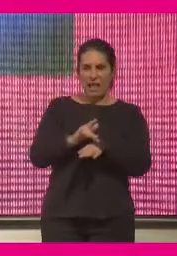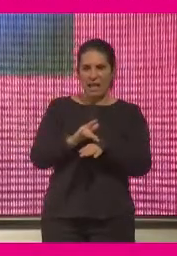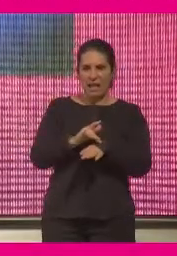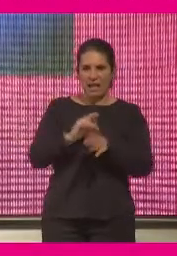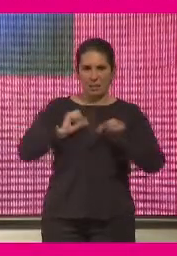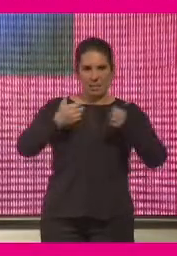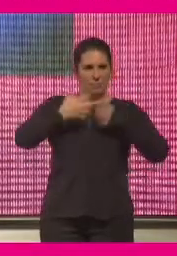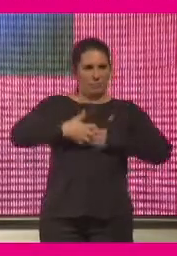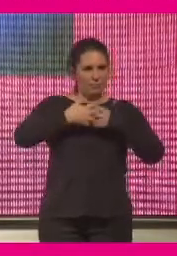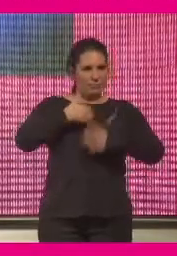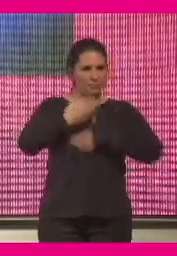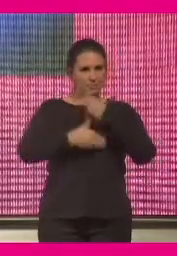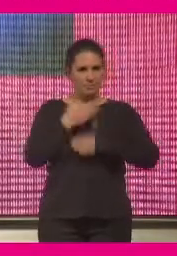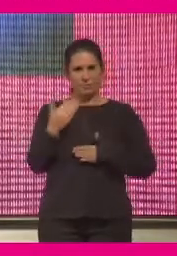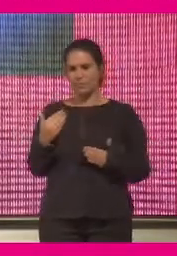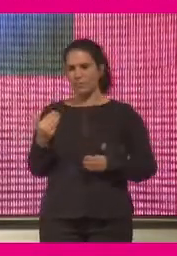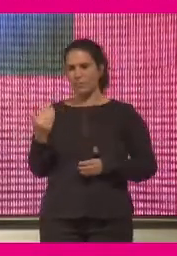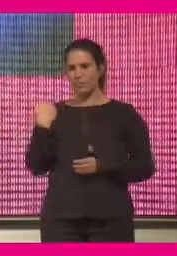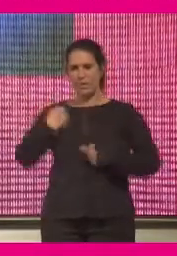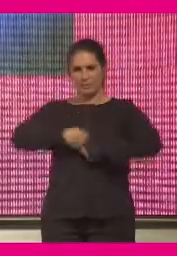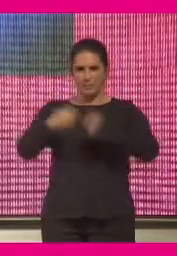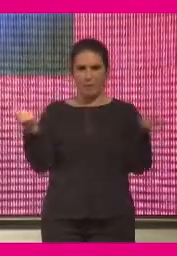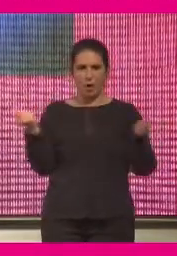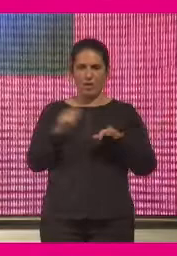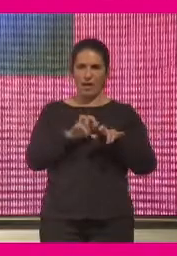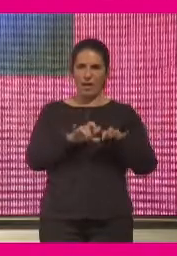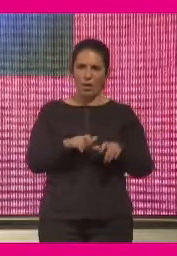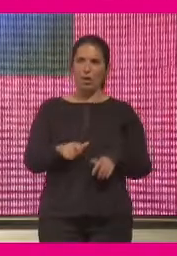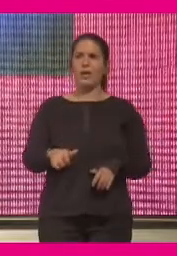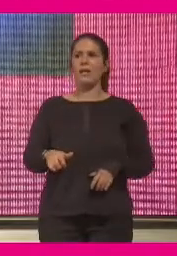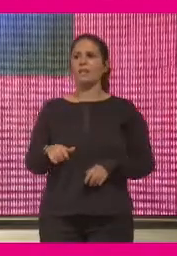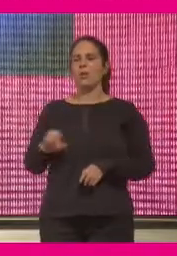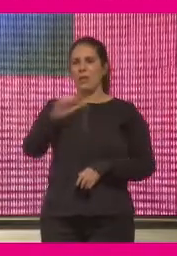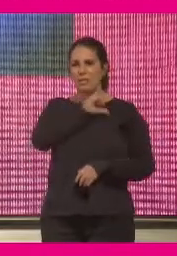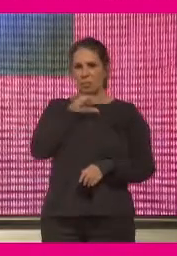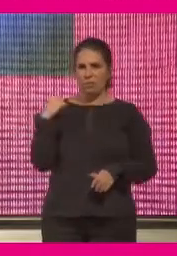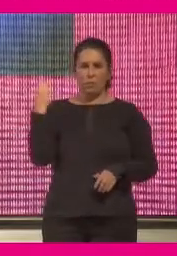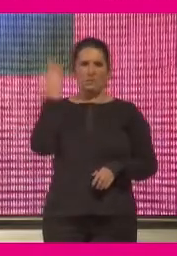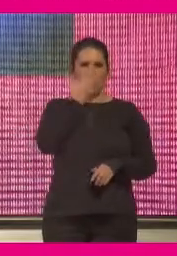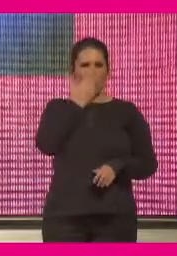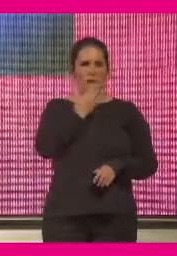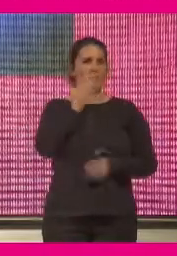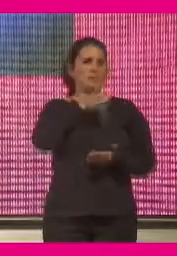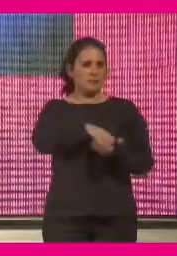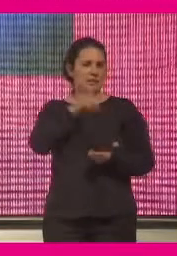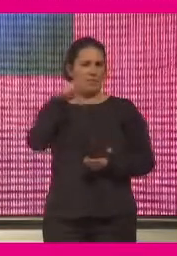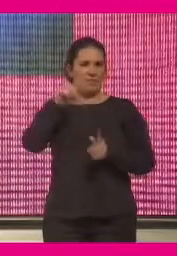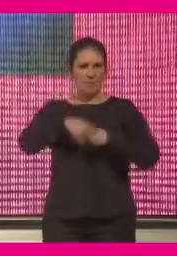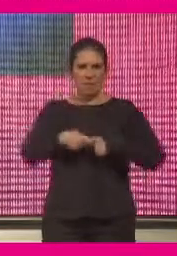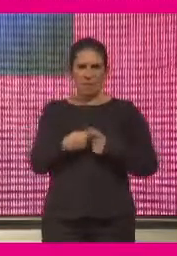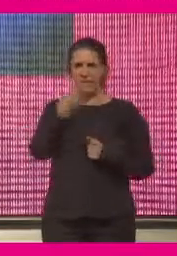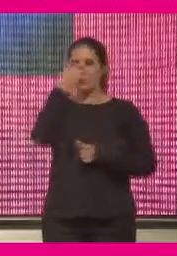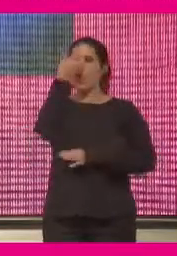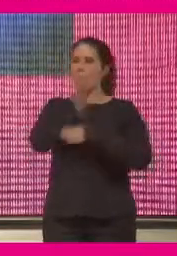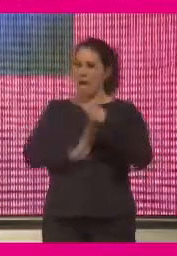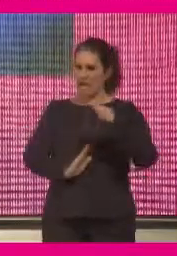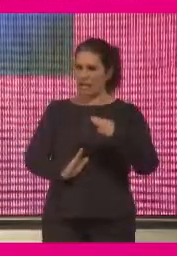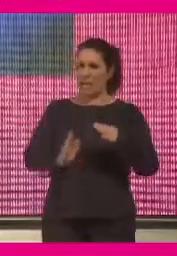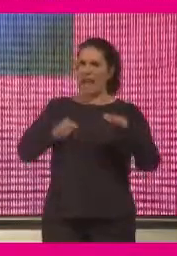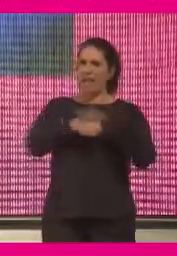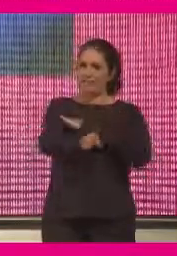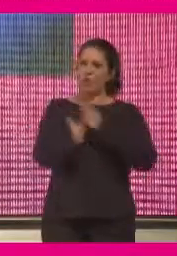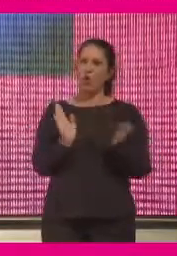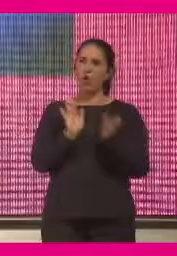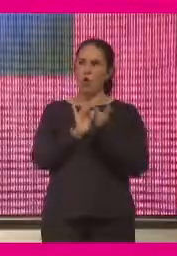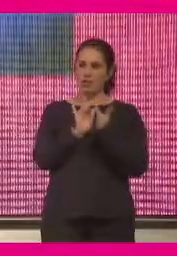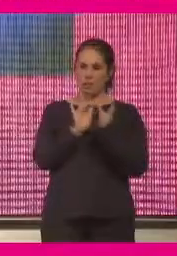digitando los primeros ordenadores para estudiar las comunidades autónomas, a las escuelas, a las familias. Esa es una parte de esa brecha digital, acceso